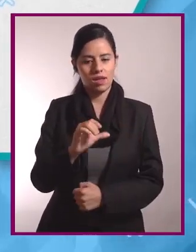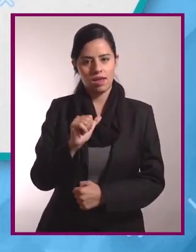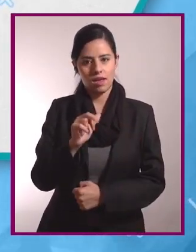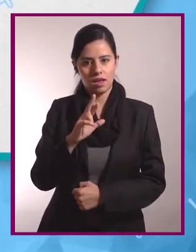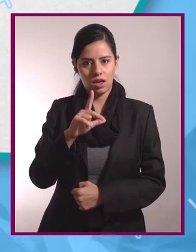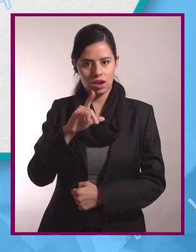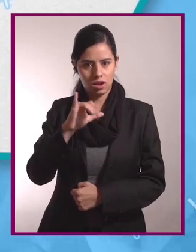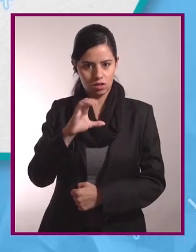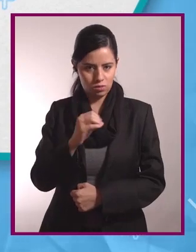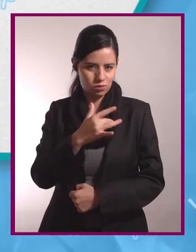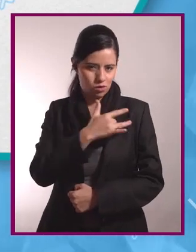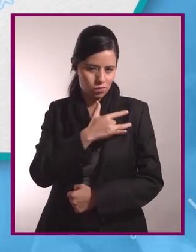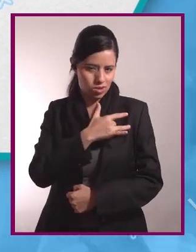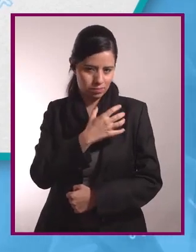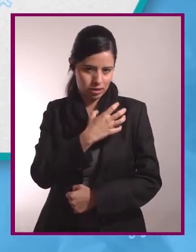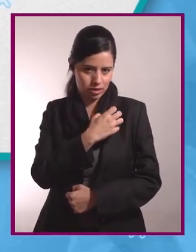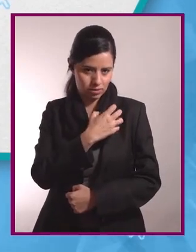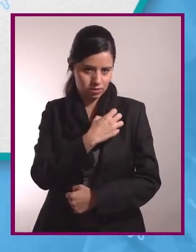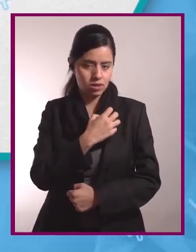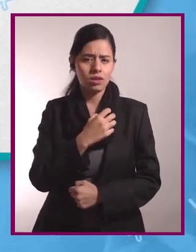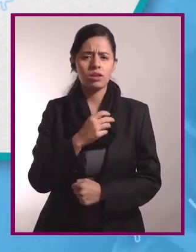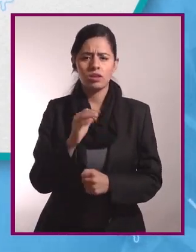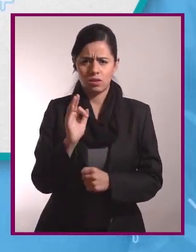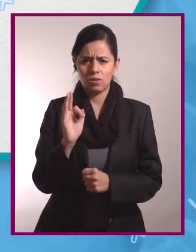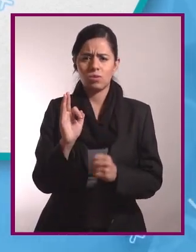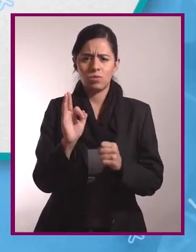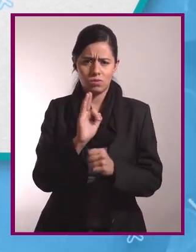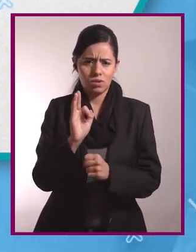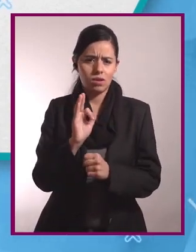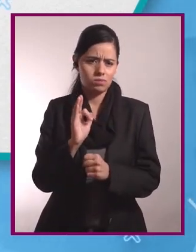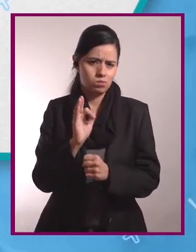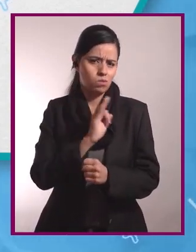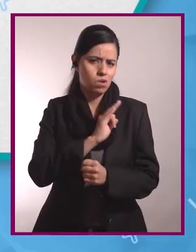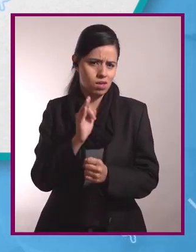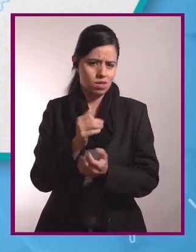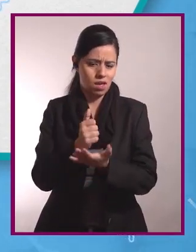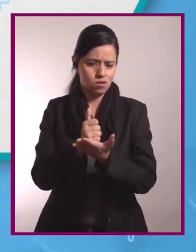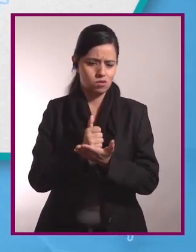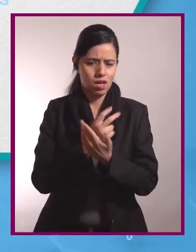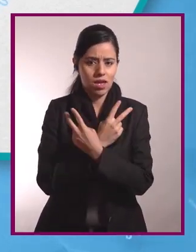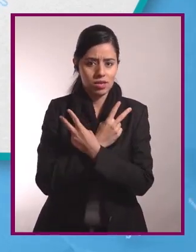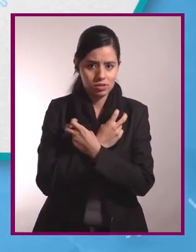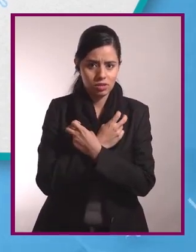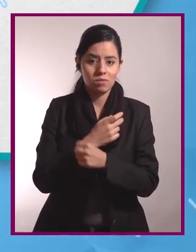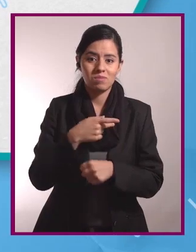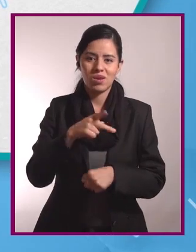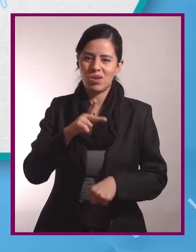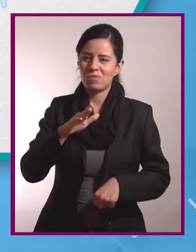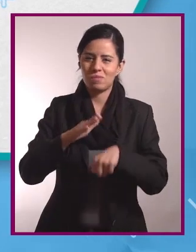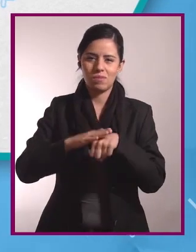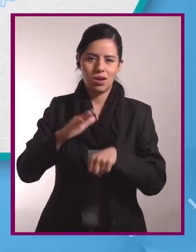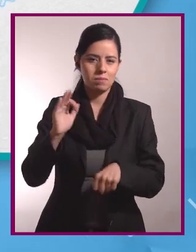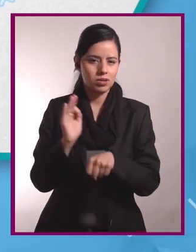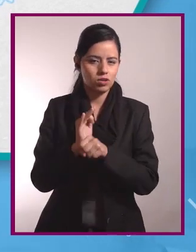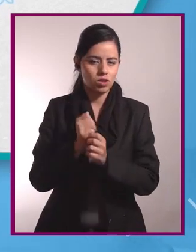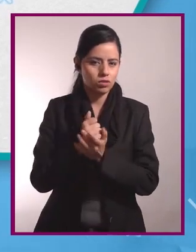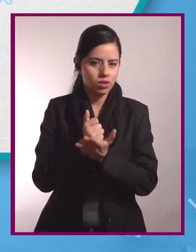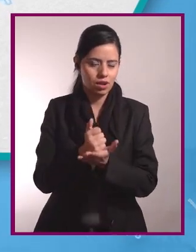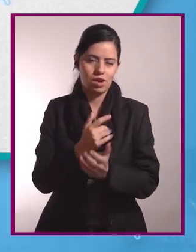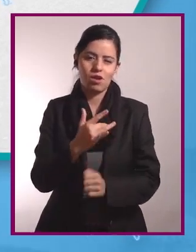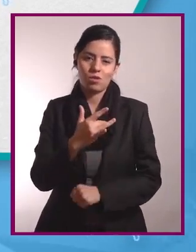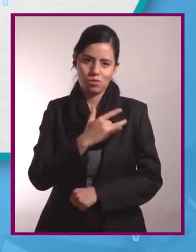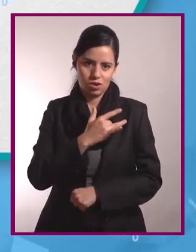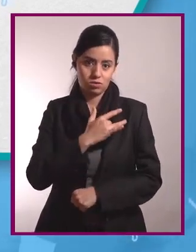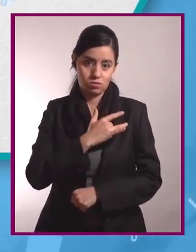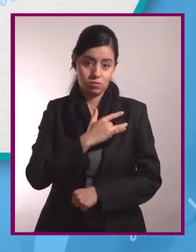también beneficien a los músculos esqueléticos, a quien más benefician es al corazón. Un corazón ejercitado,